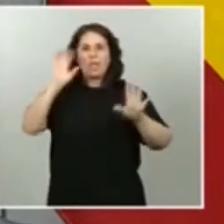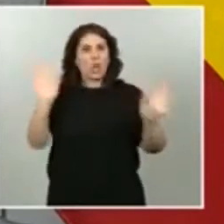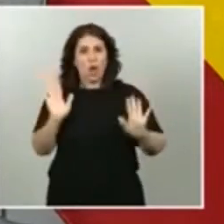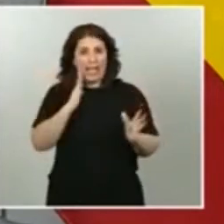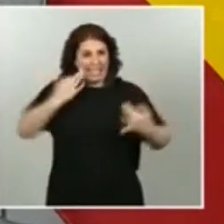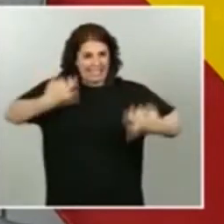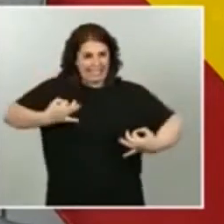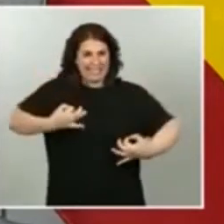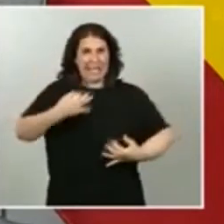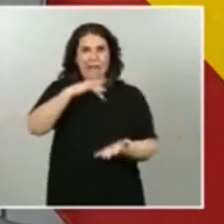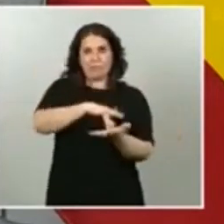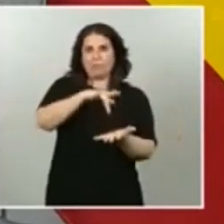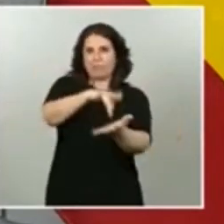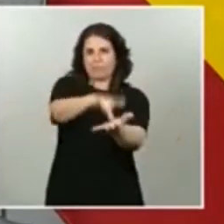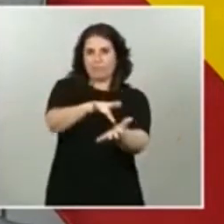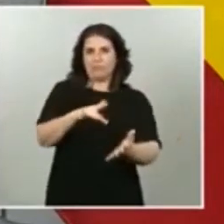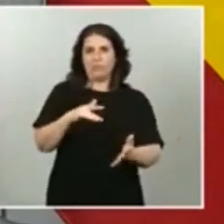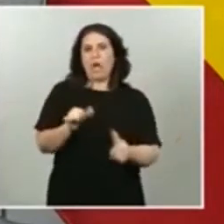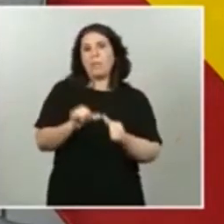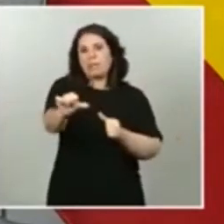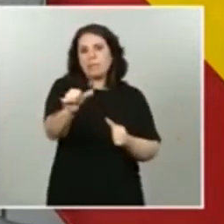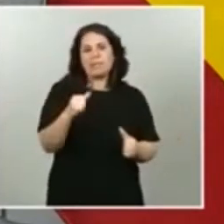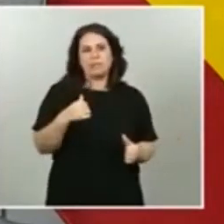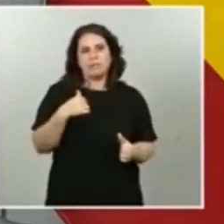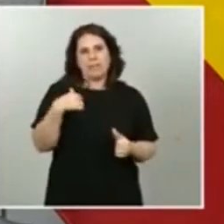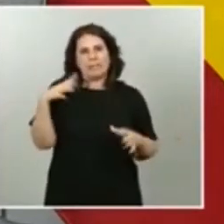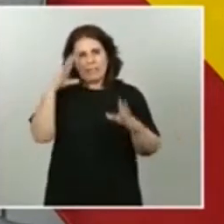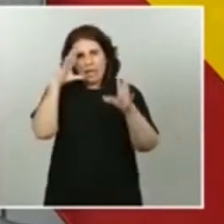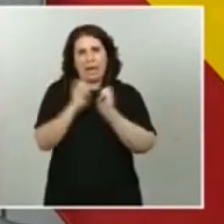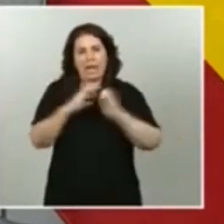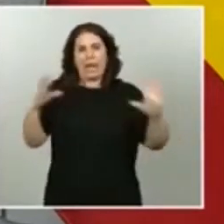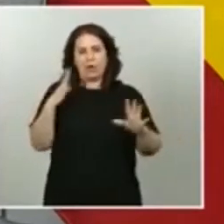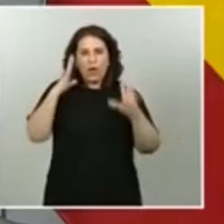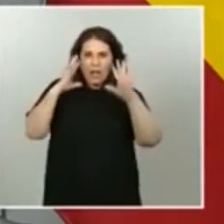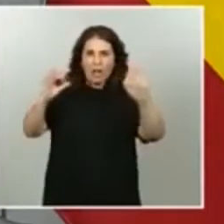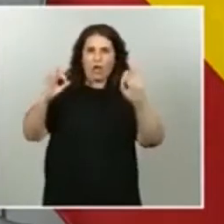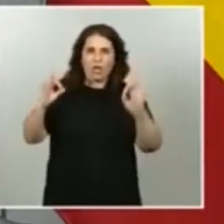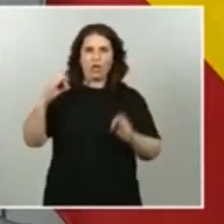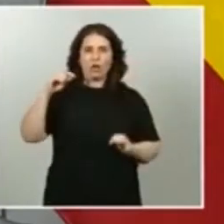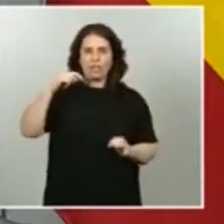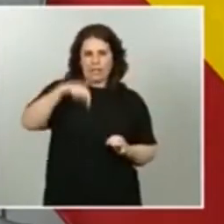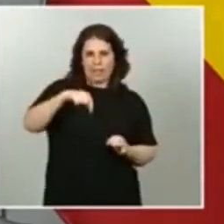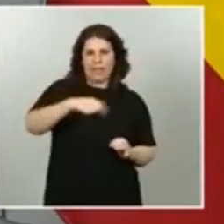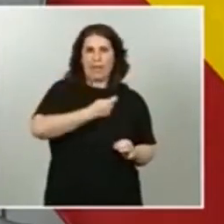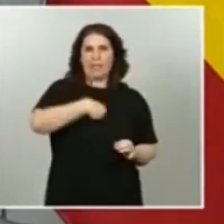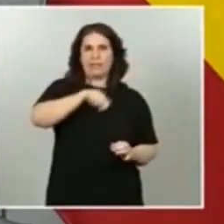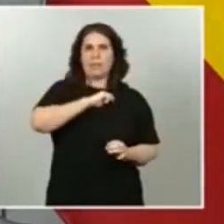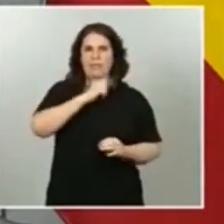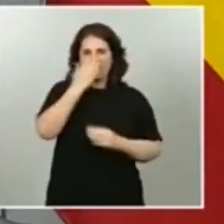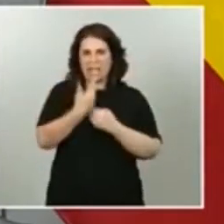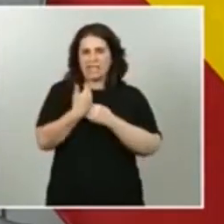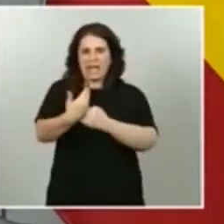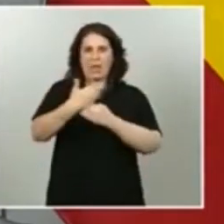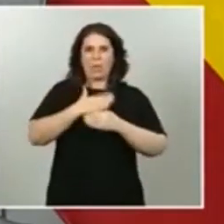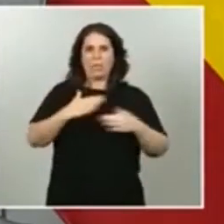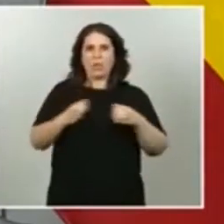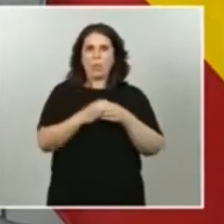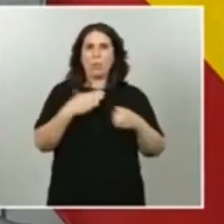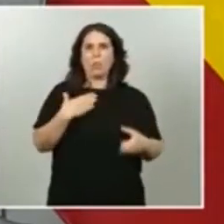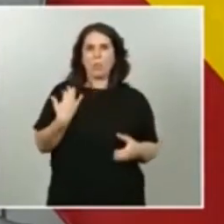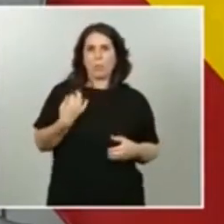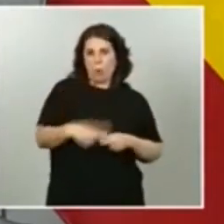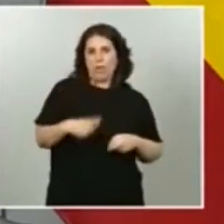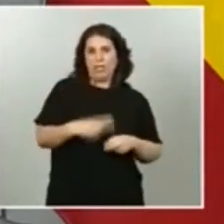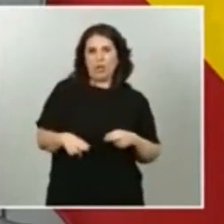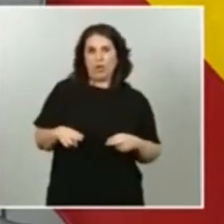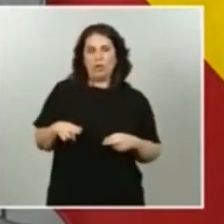es bastante evidente que en este país se ha atacado a mi formación política para evitar que entráramos en